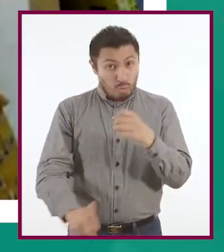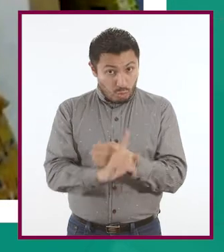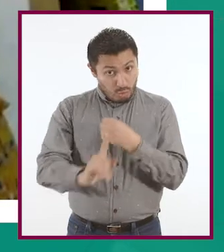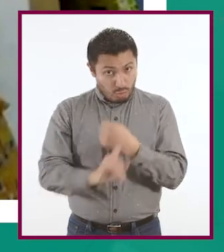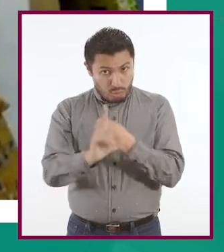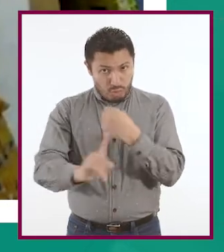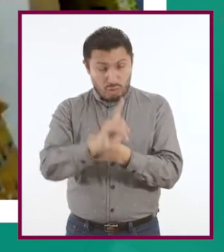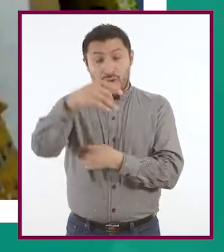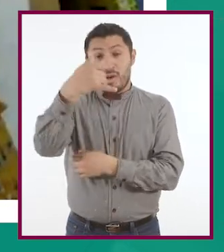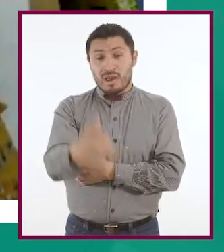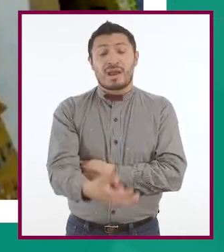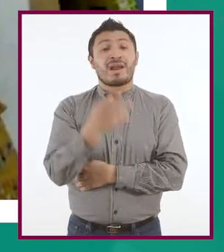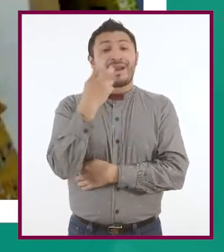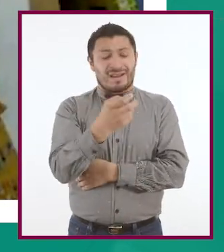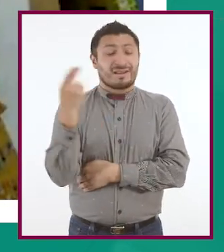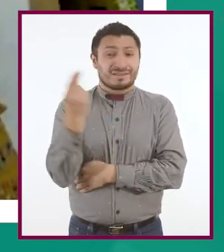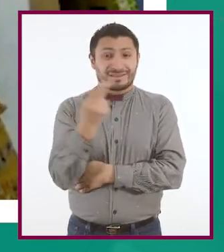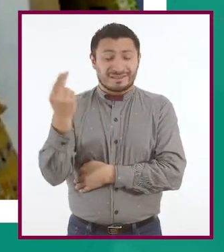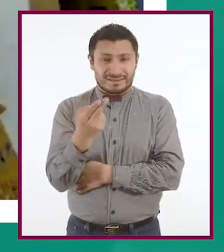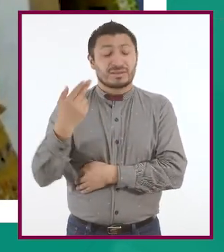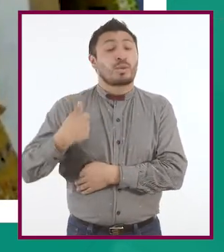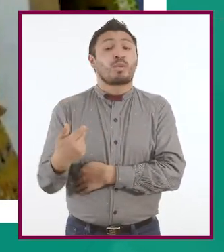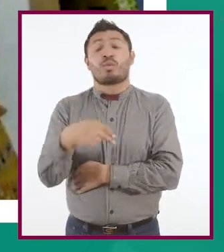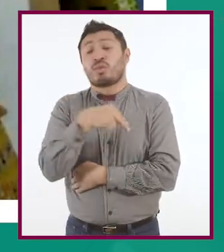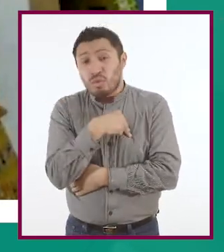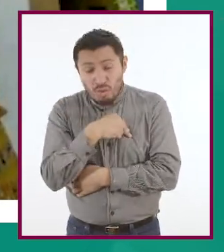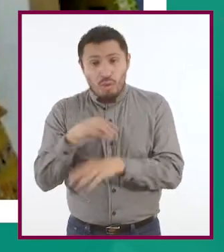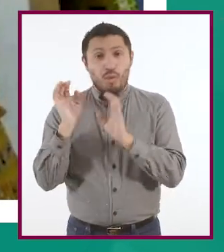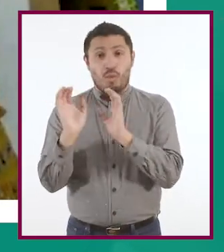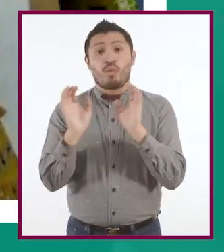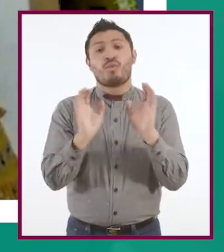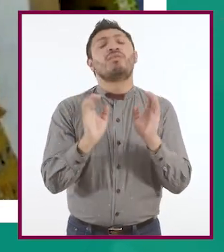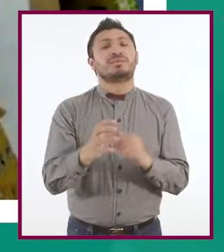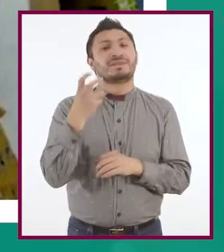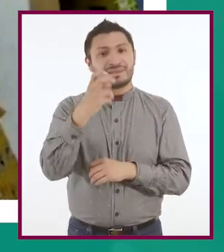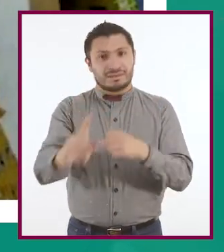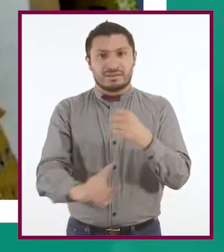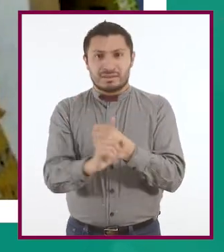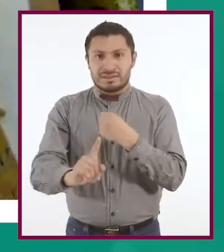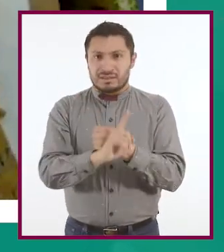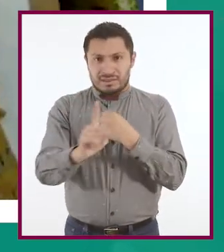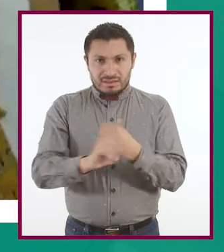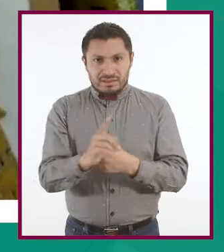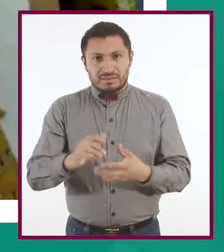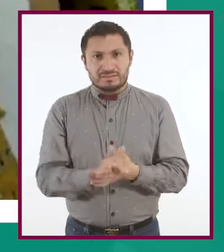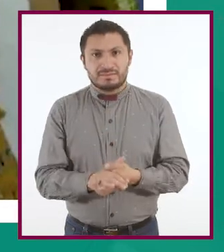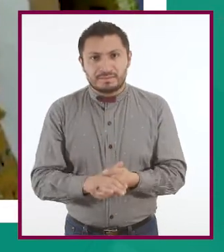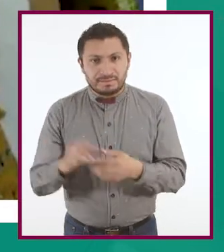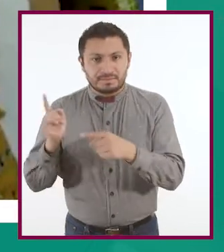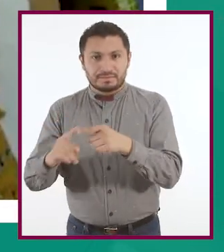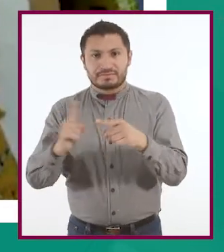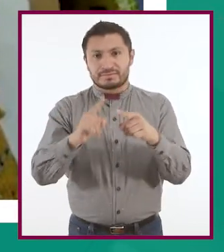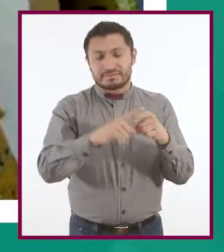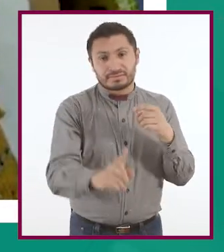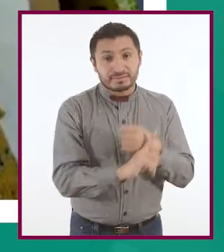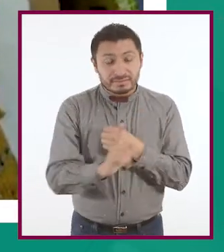y es necesario que nosotros nos cuidemos de eso, nos protejamos de esos diversos problemas que nos